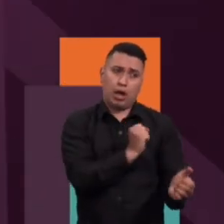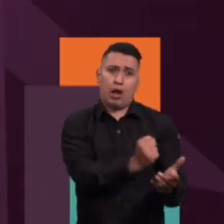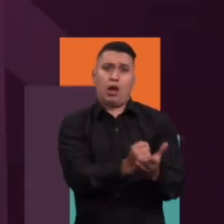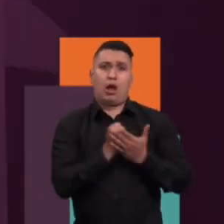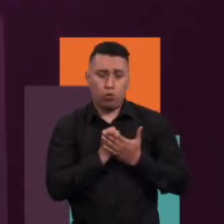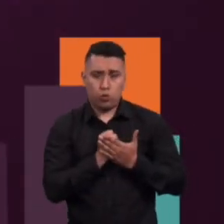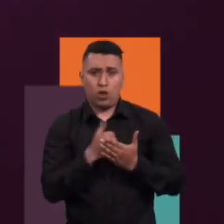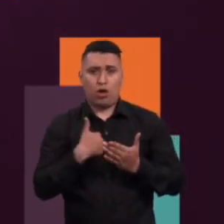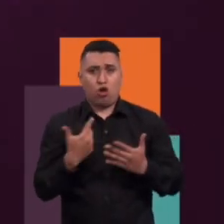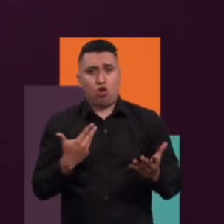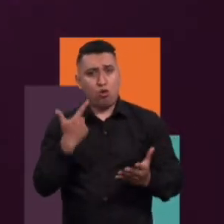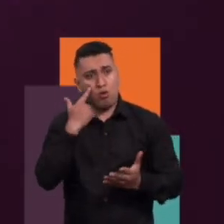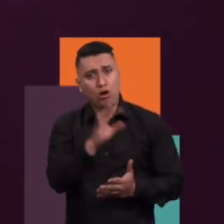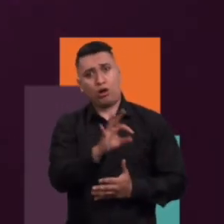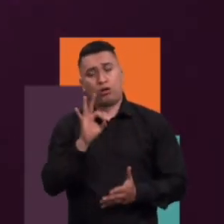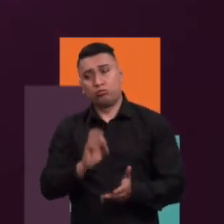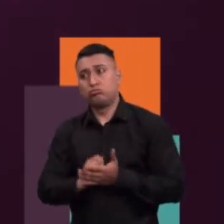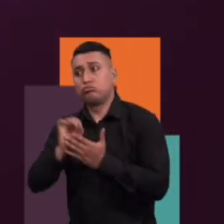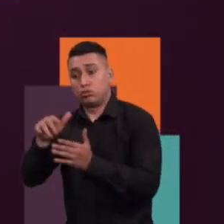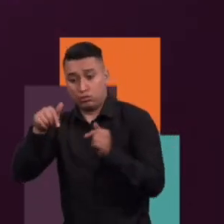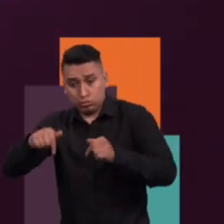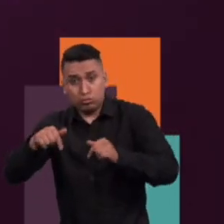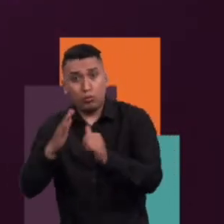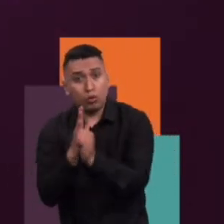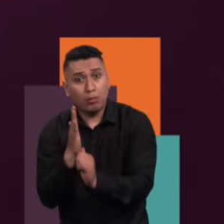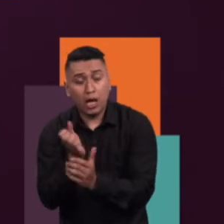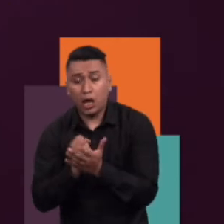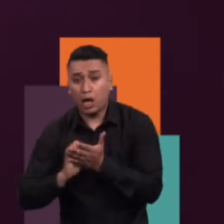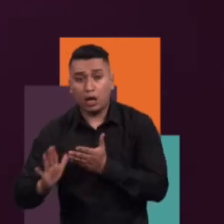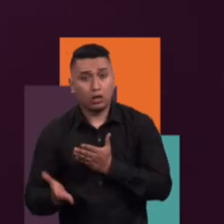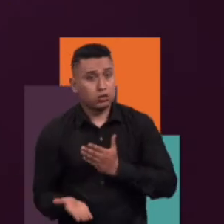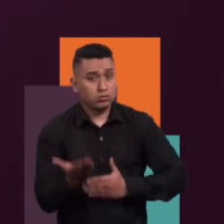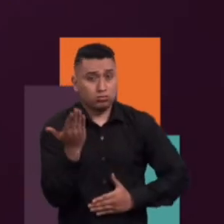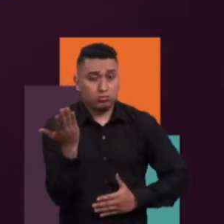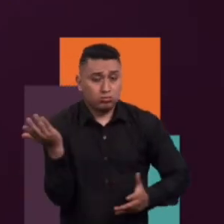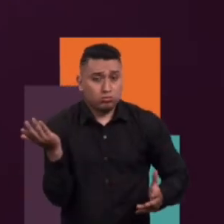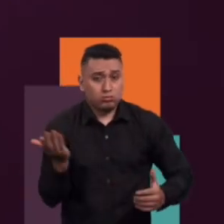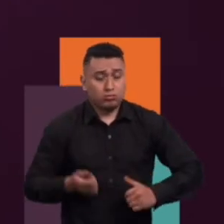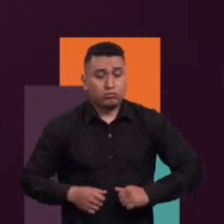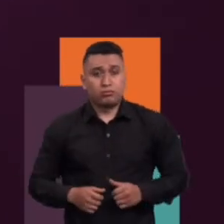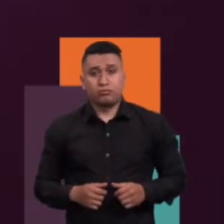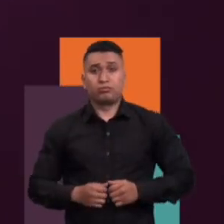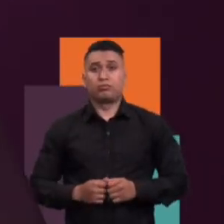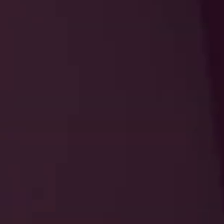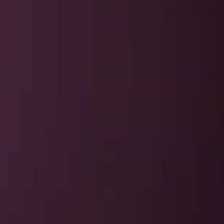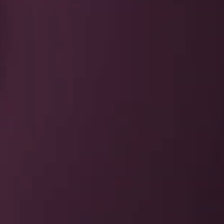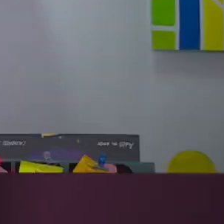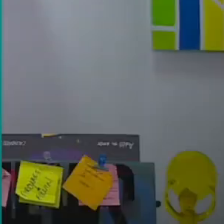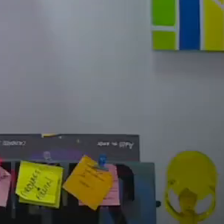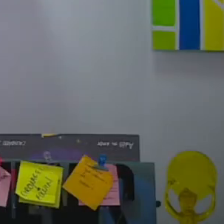difícil acceso, pueden usar este programa en pro de dar cumplimiento a sus clases. El programa es gratuito.